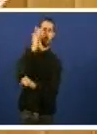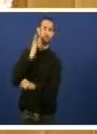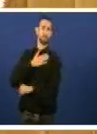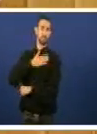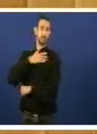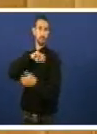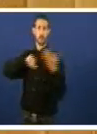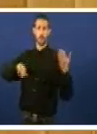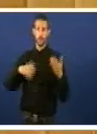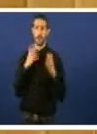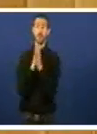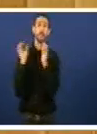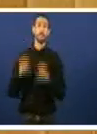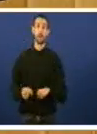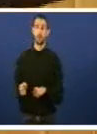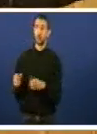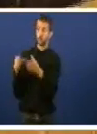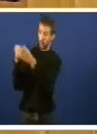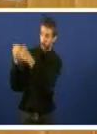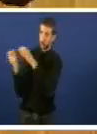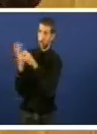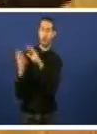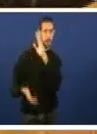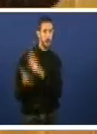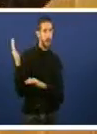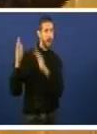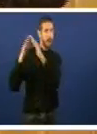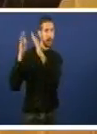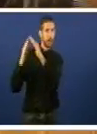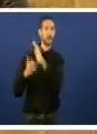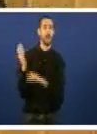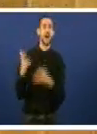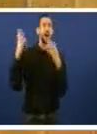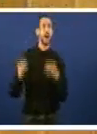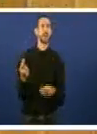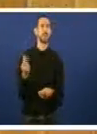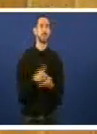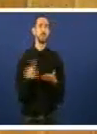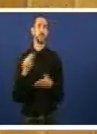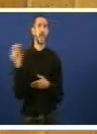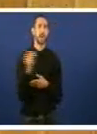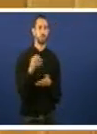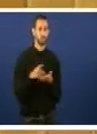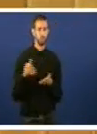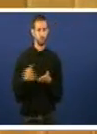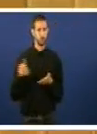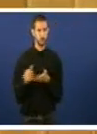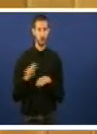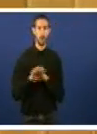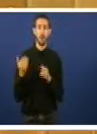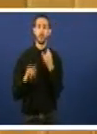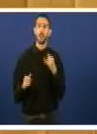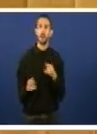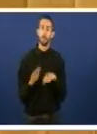o pacto é moi claro. Vostedes marchen para casa con decenas de millóns de euros e deixennos liquidar a Caixa.